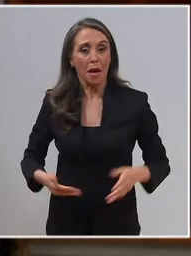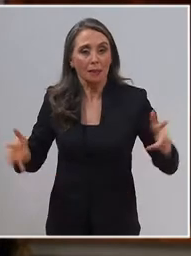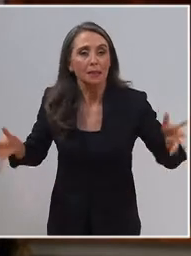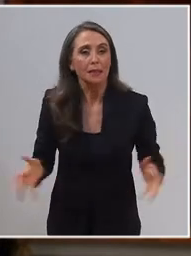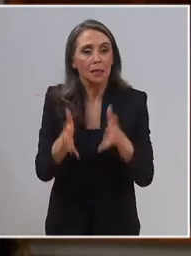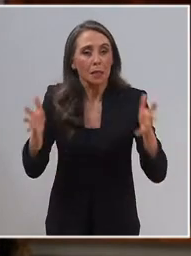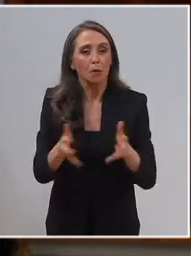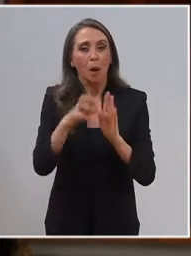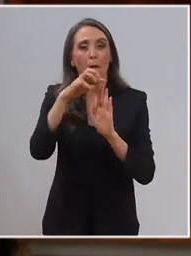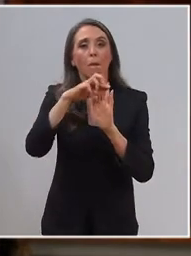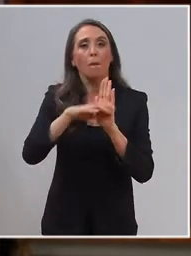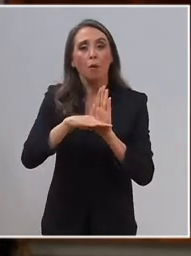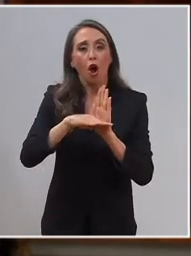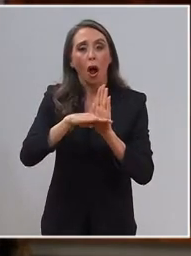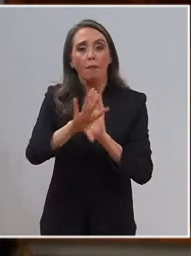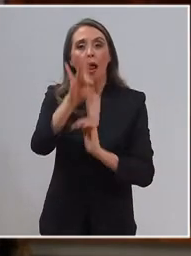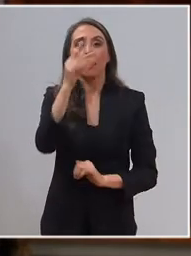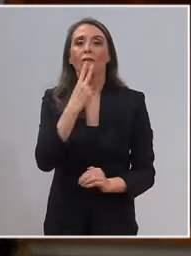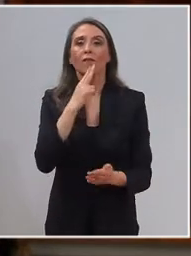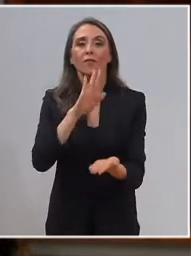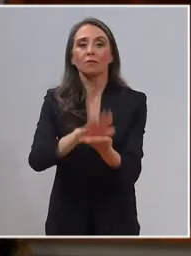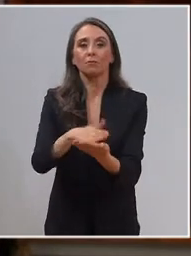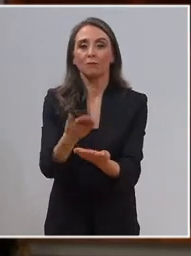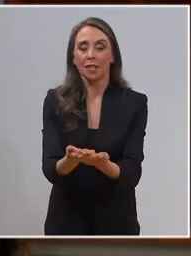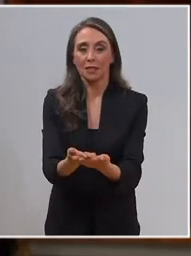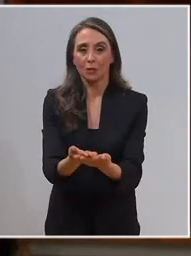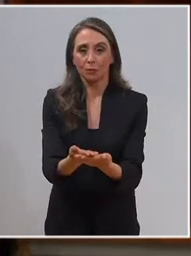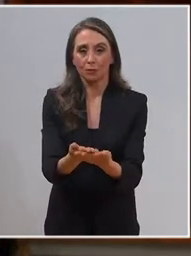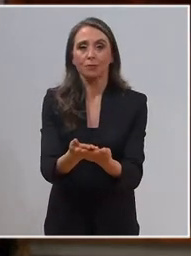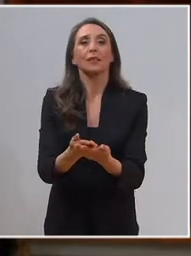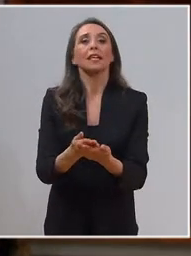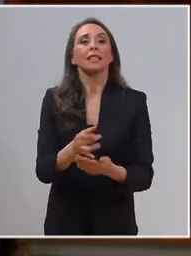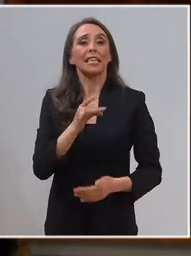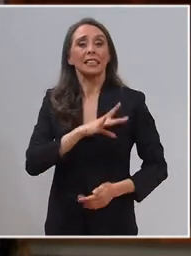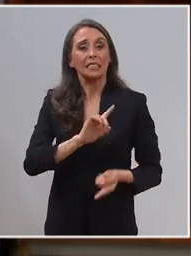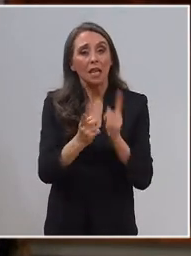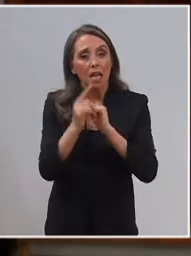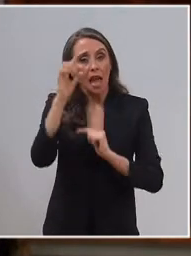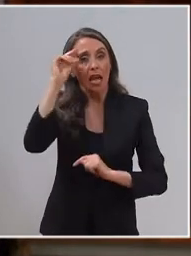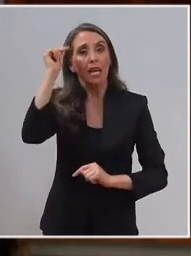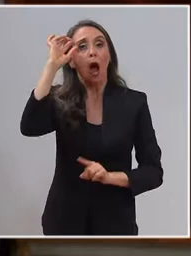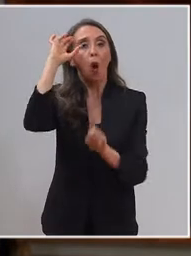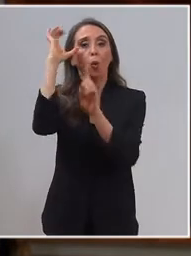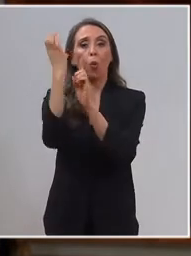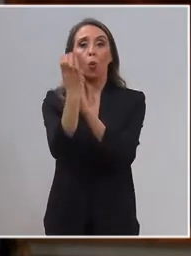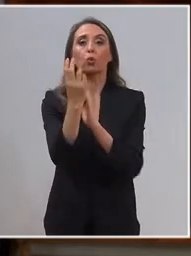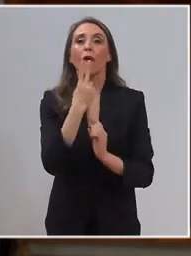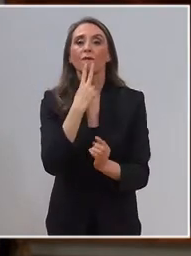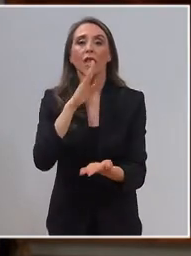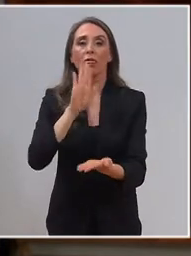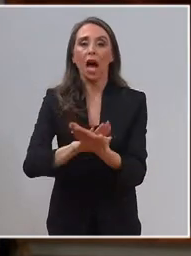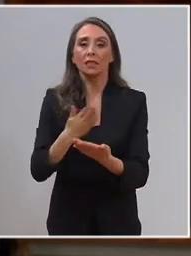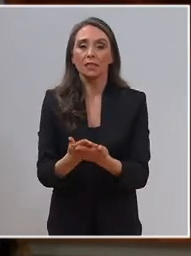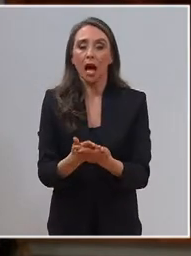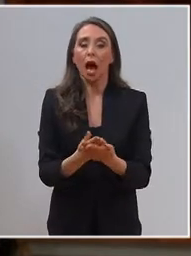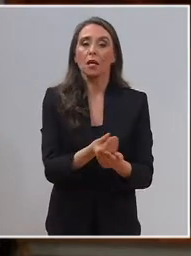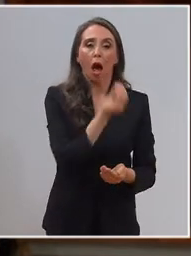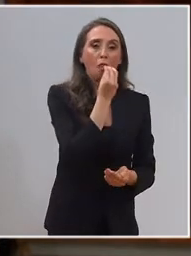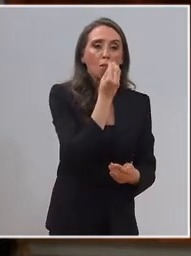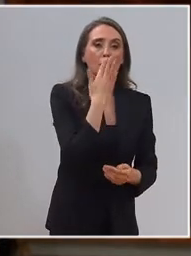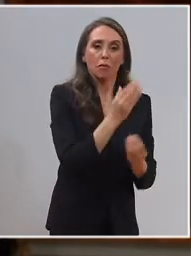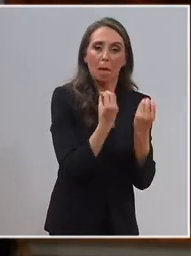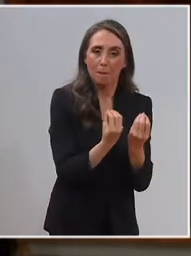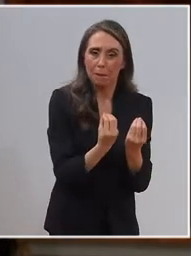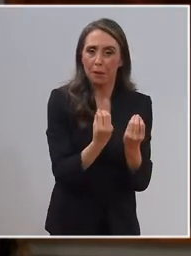fuerza el programa Elige Vivir Sano para crear en Chile una cultura de vida sana que nos permita alimentarnos mejor,